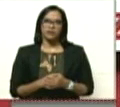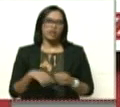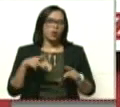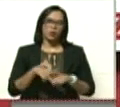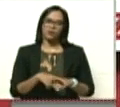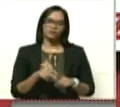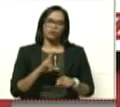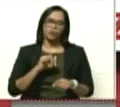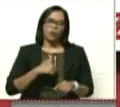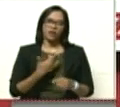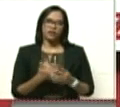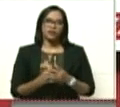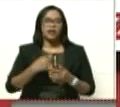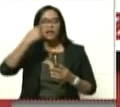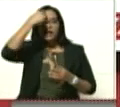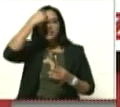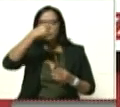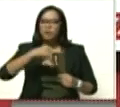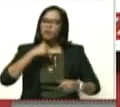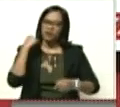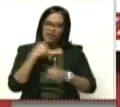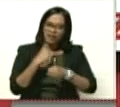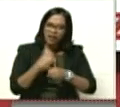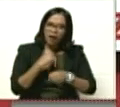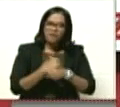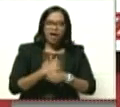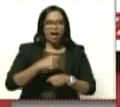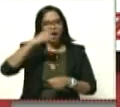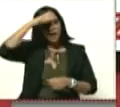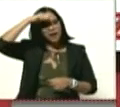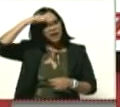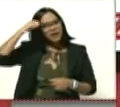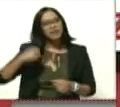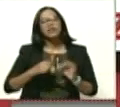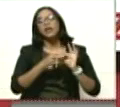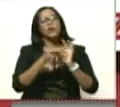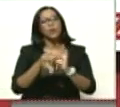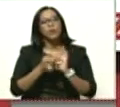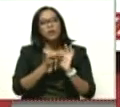ese que trabaja, el pueblo que es unido,